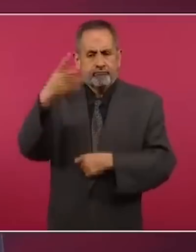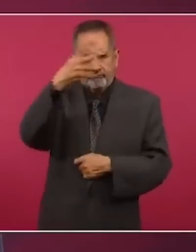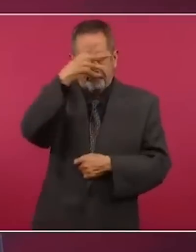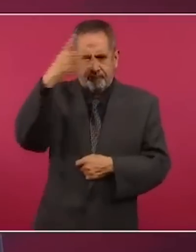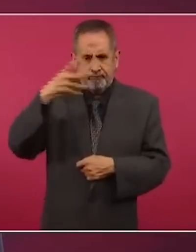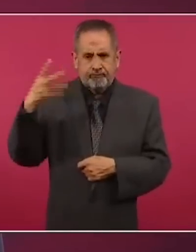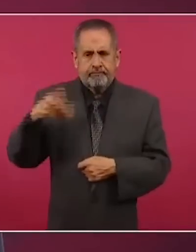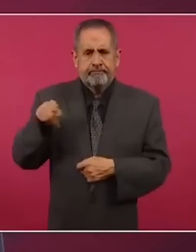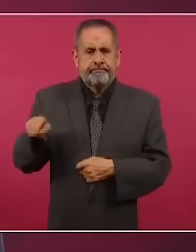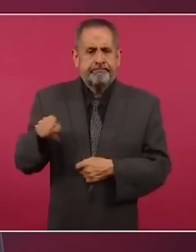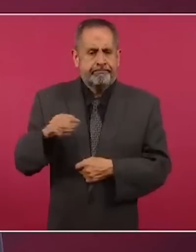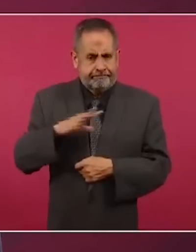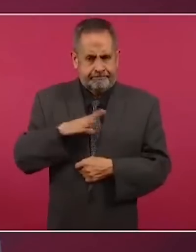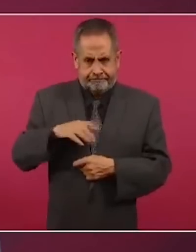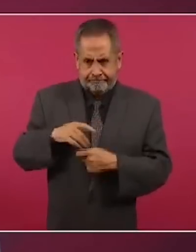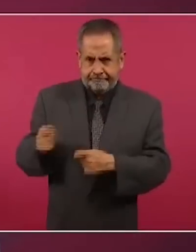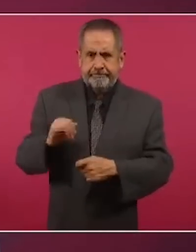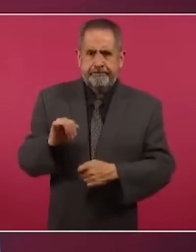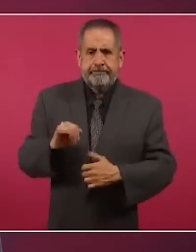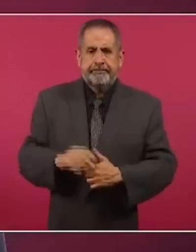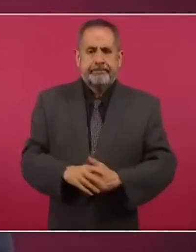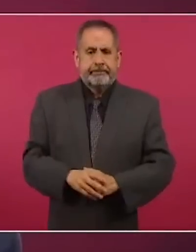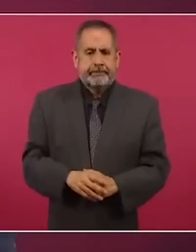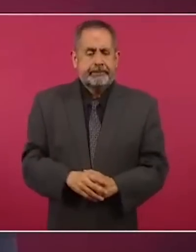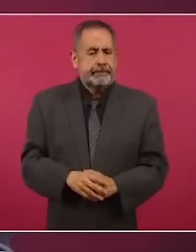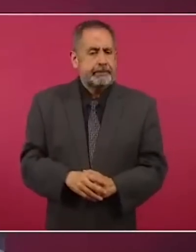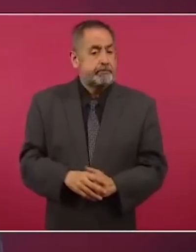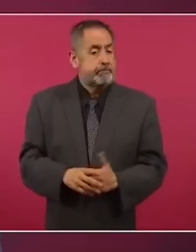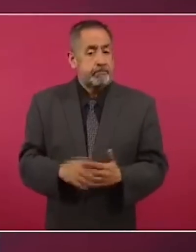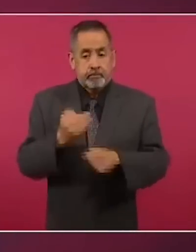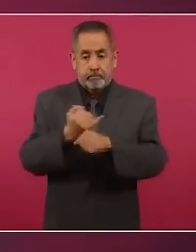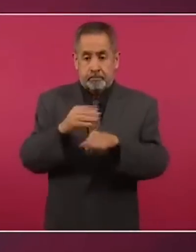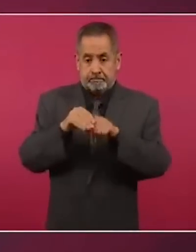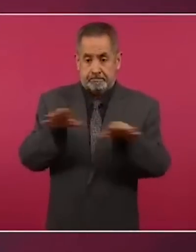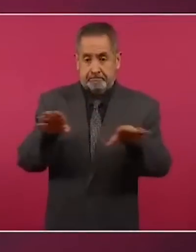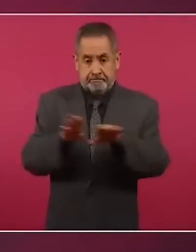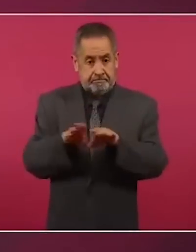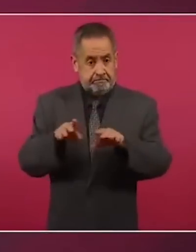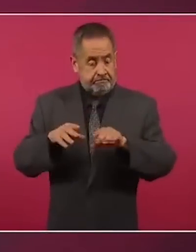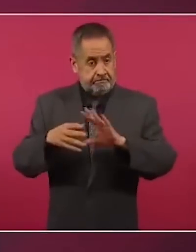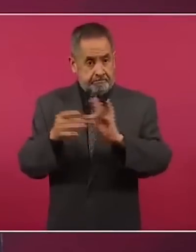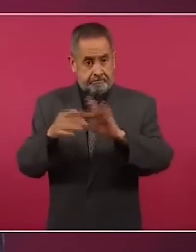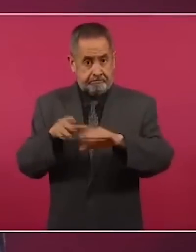y estamos informando de que no